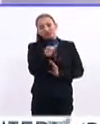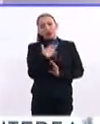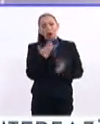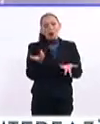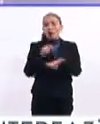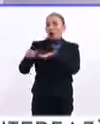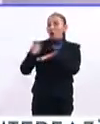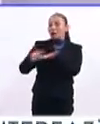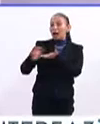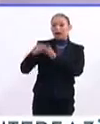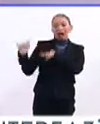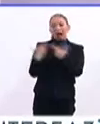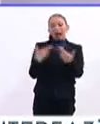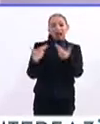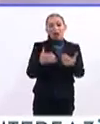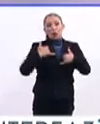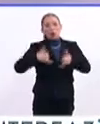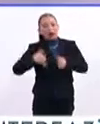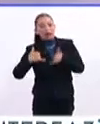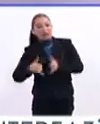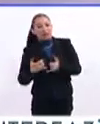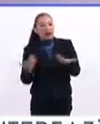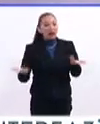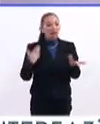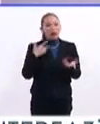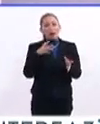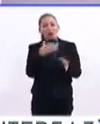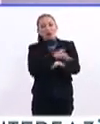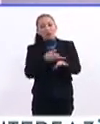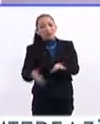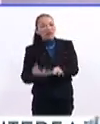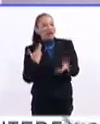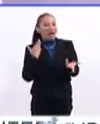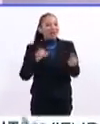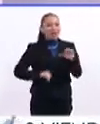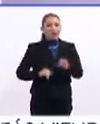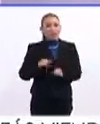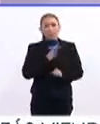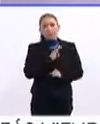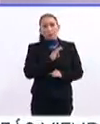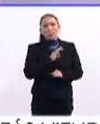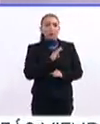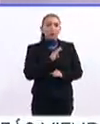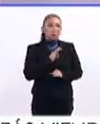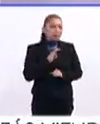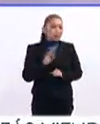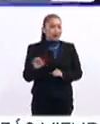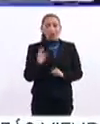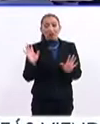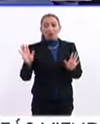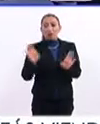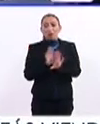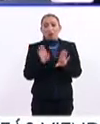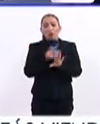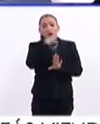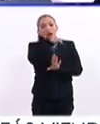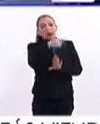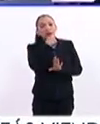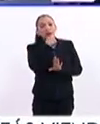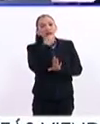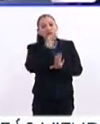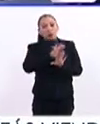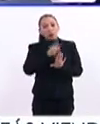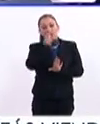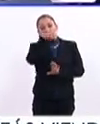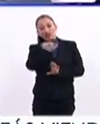consumismo, de regalos, de juguetes, de dinámicas familiares que pueden ser, o que pueden guiar a los niños a